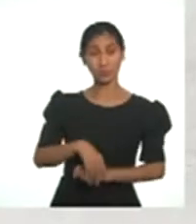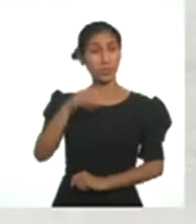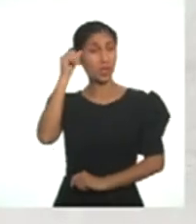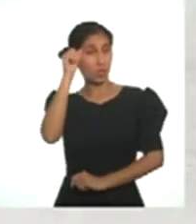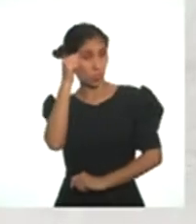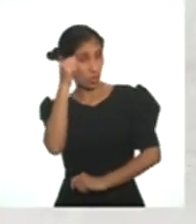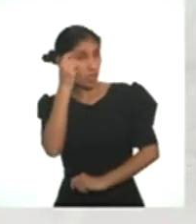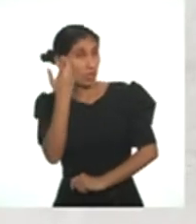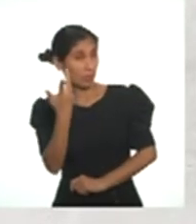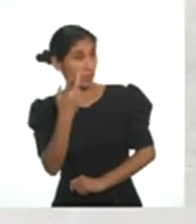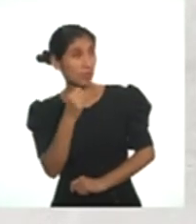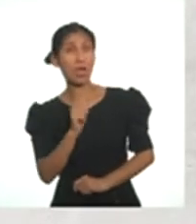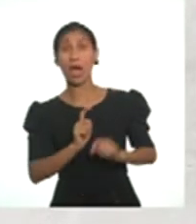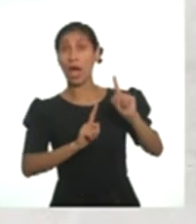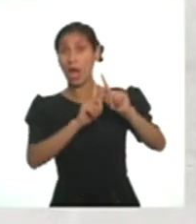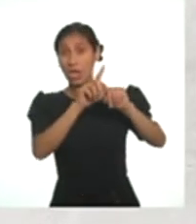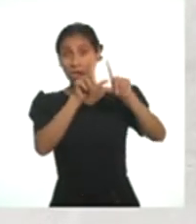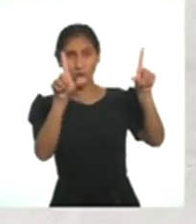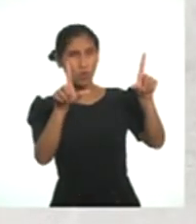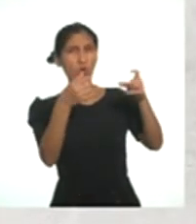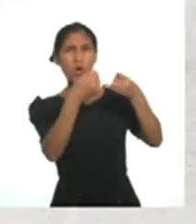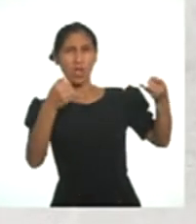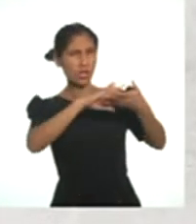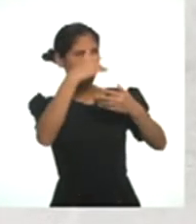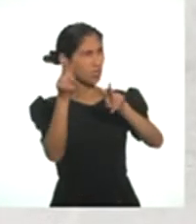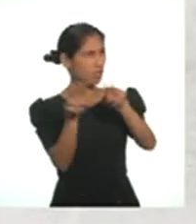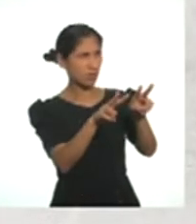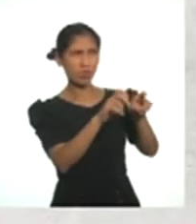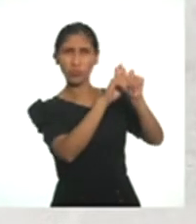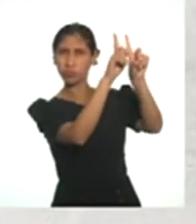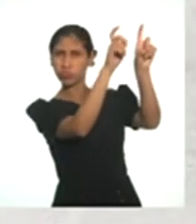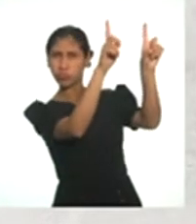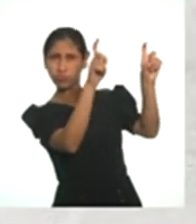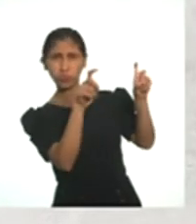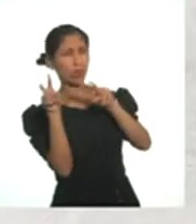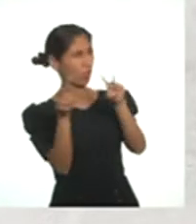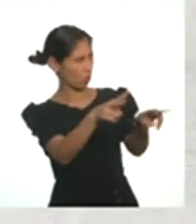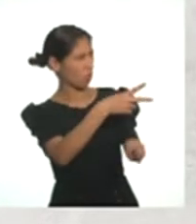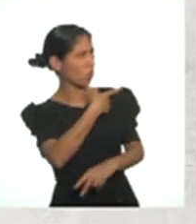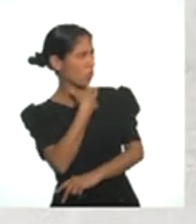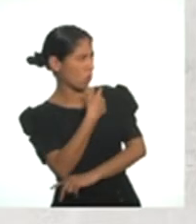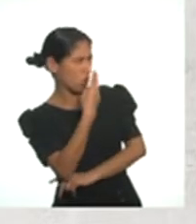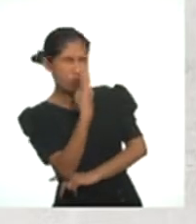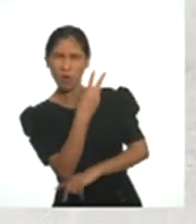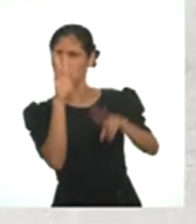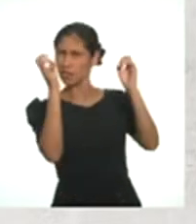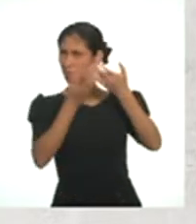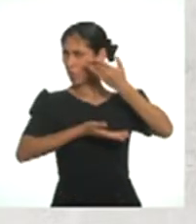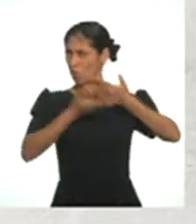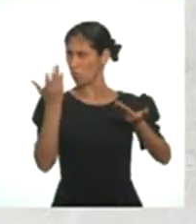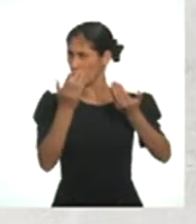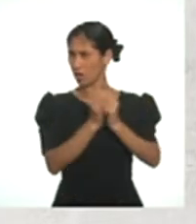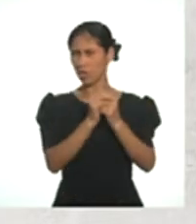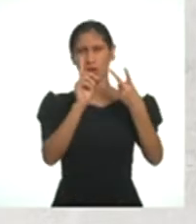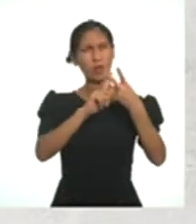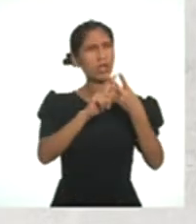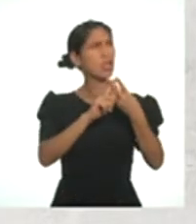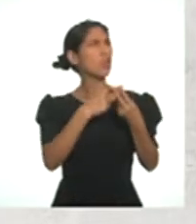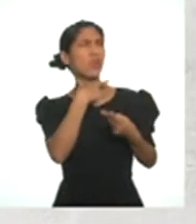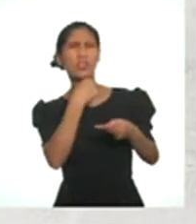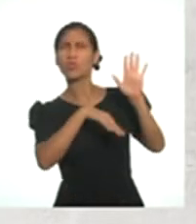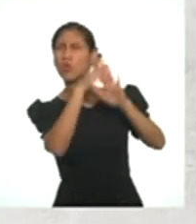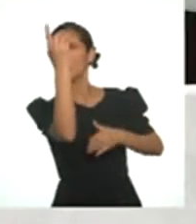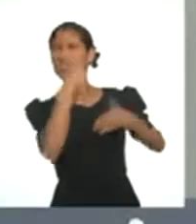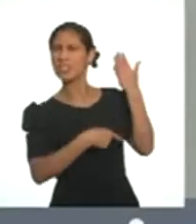¿Recuerdas algún reportaje audiovisual que hayas visto en la internet o en la televisión que te haya gustado? ¿Cuál era el tema? ¿Qué parte te